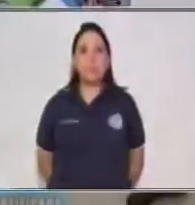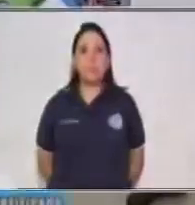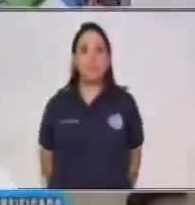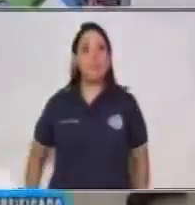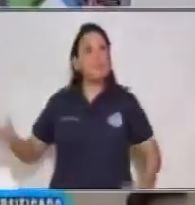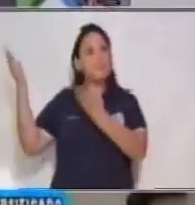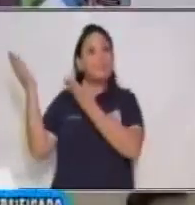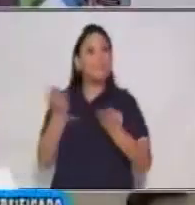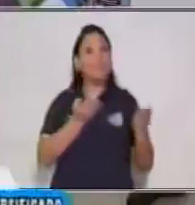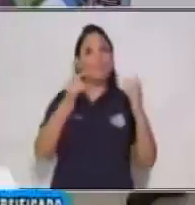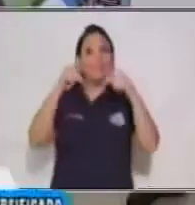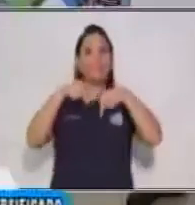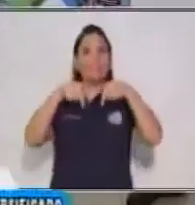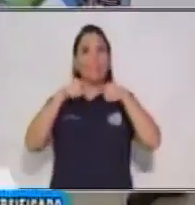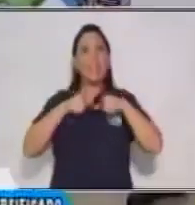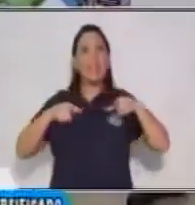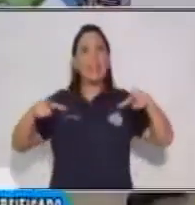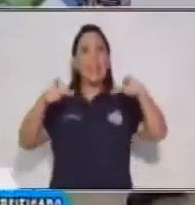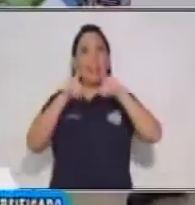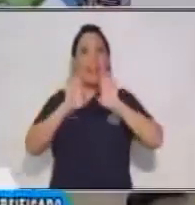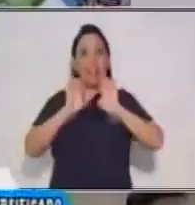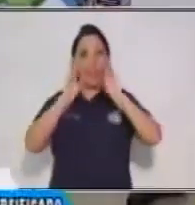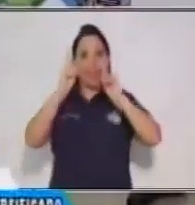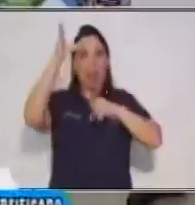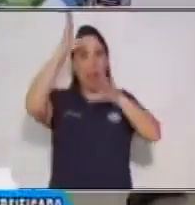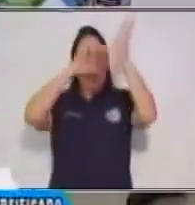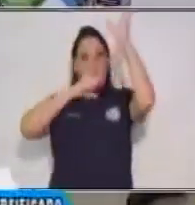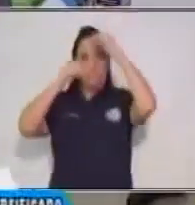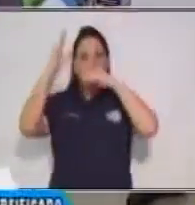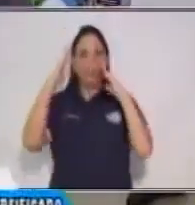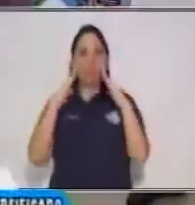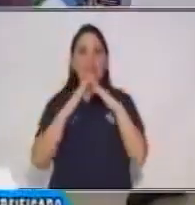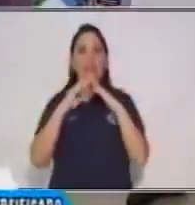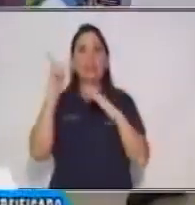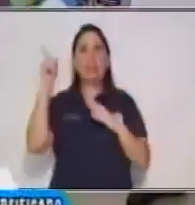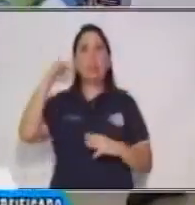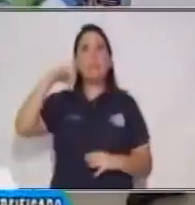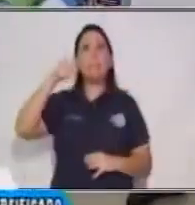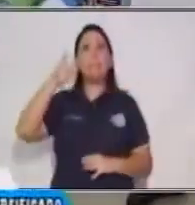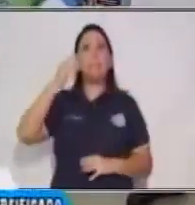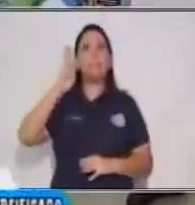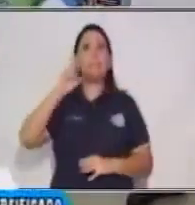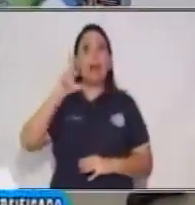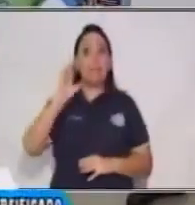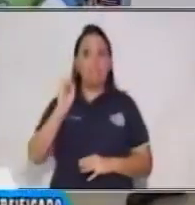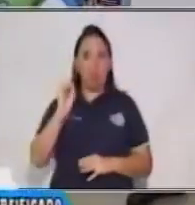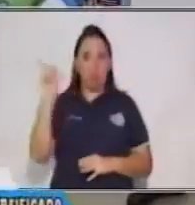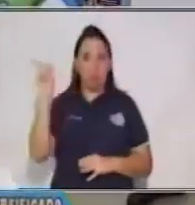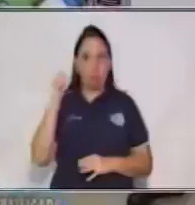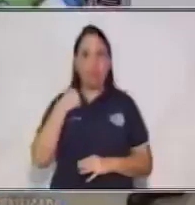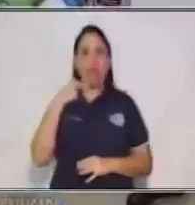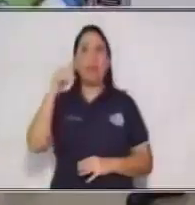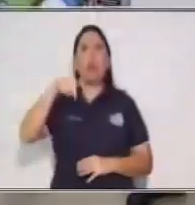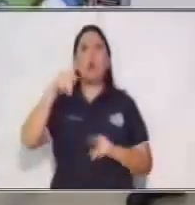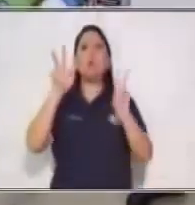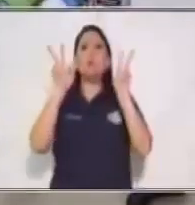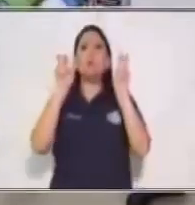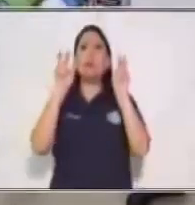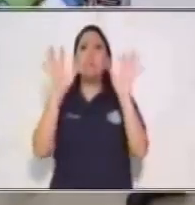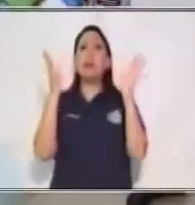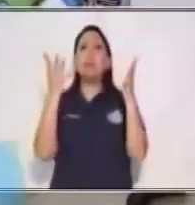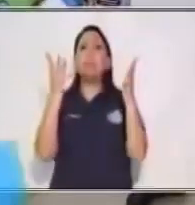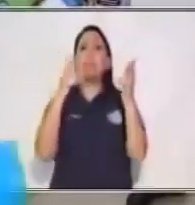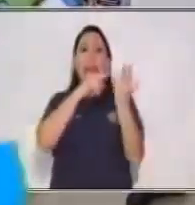Bienvenidos nuevamente a este espacio educativo Aprendo en Casa. Soy Pablo Salvatierra y en esta oportunidad desarrollaré el tema La